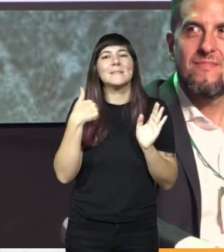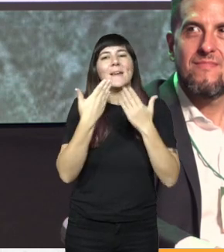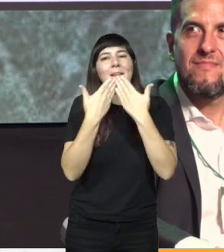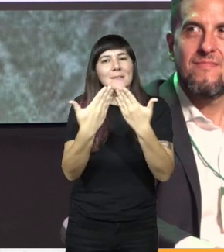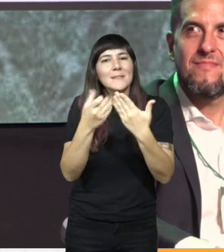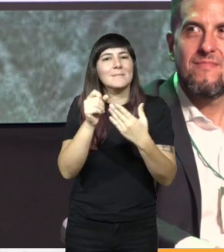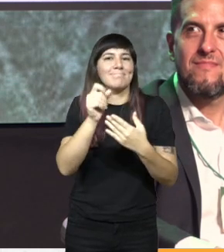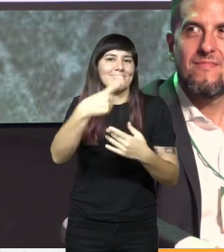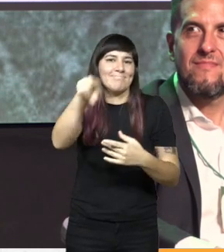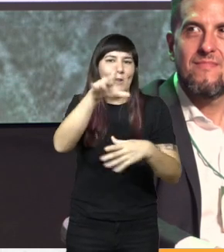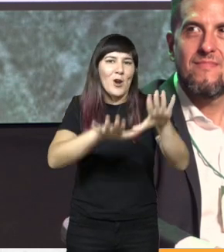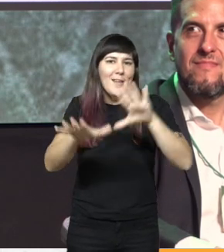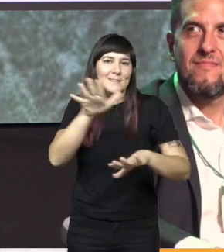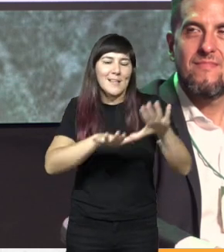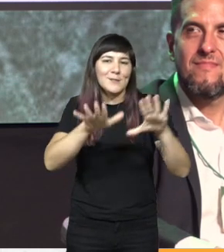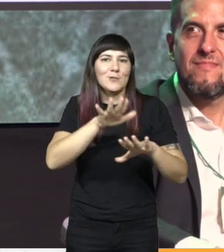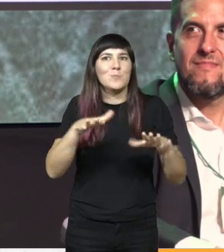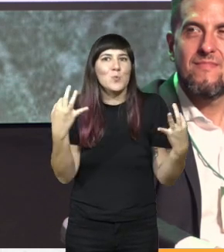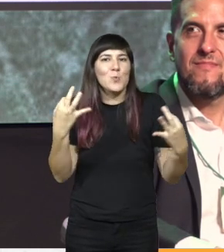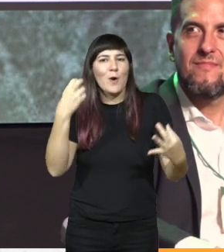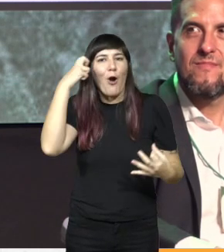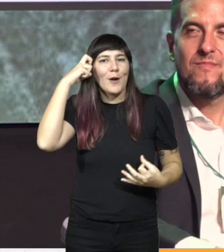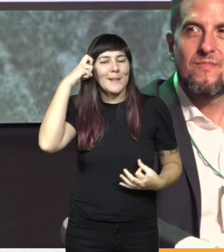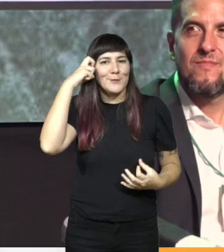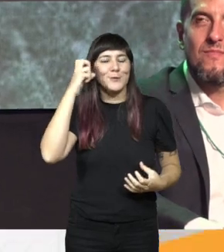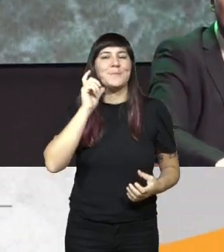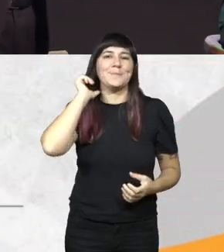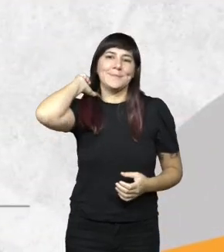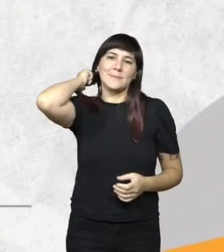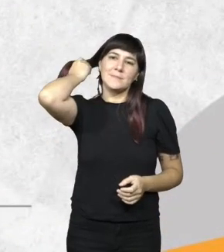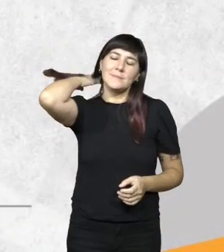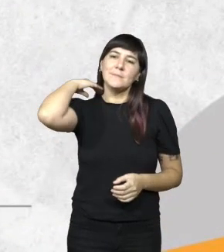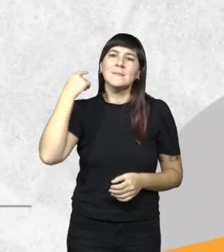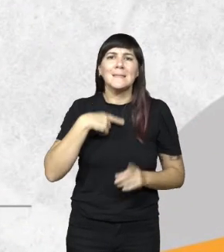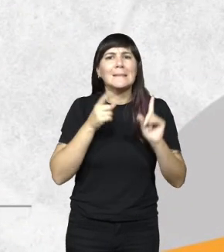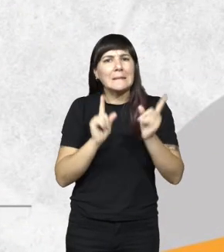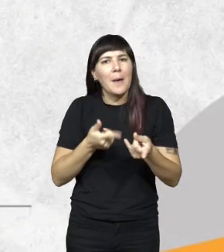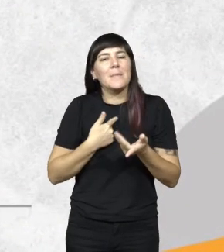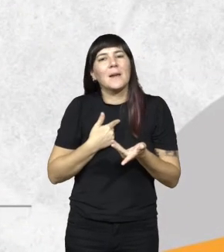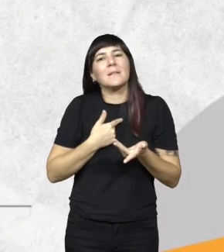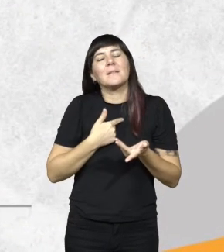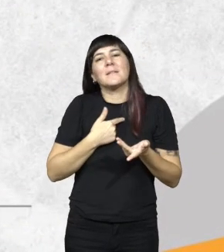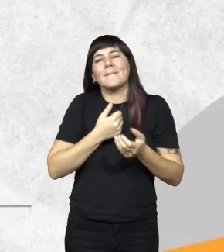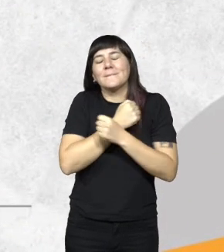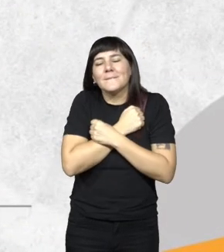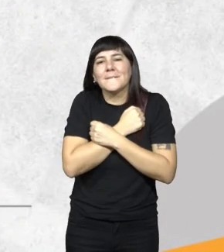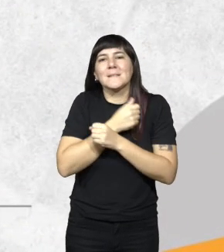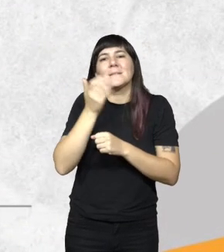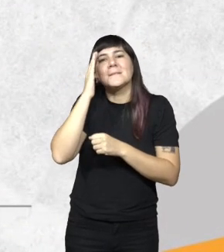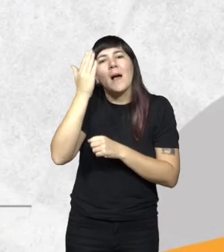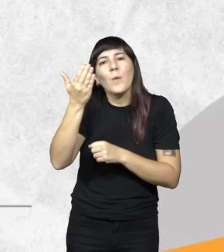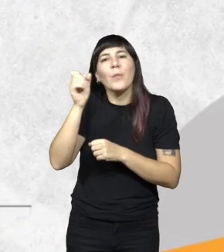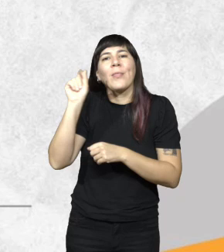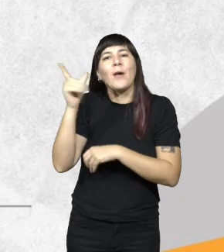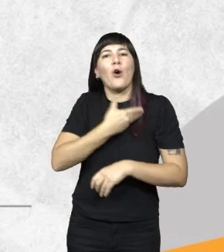la organización de este magnífico congreso transmitirles también el afectuoso saludo del gobierno de la